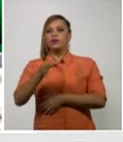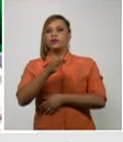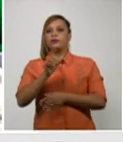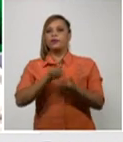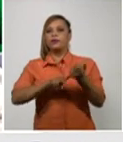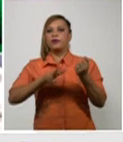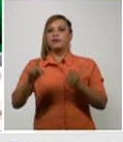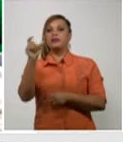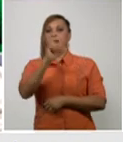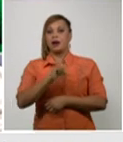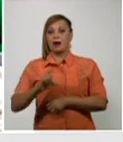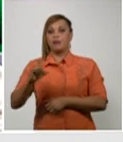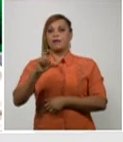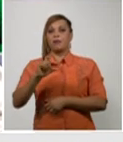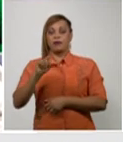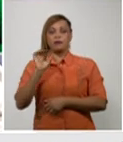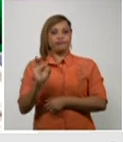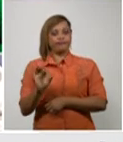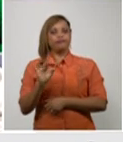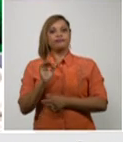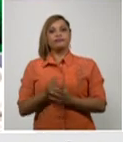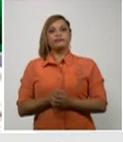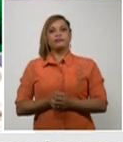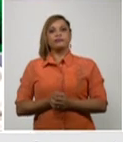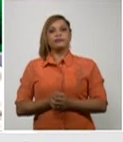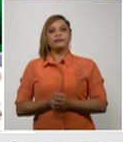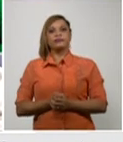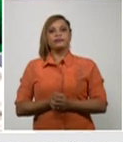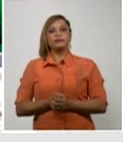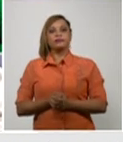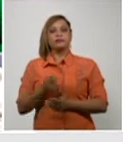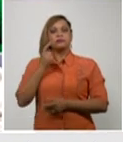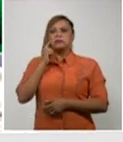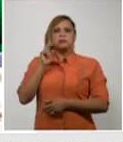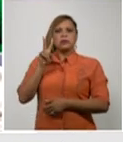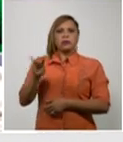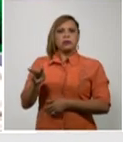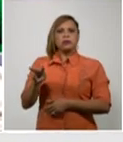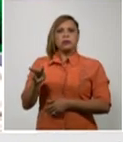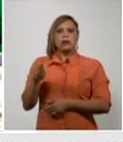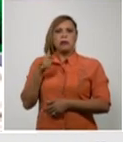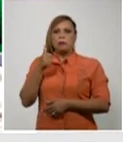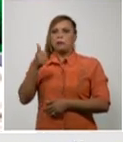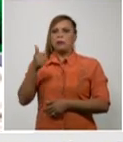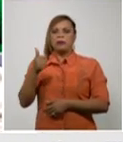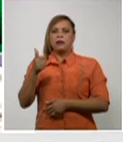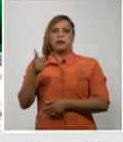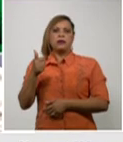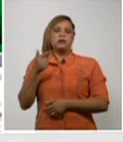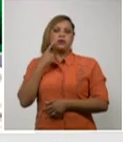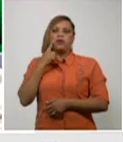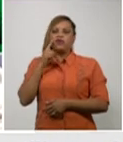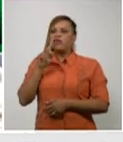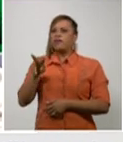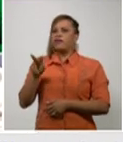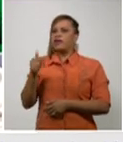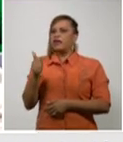Camagüey, aparentemente sin haberse logrado identificar un